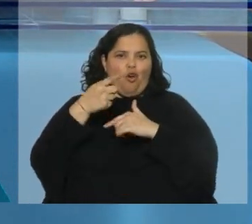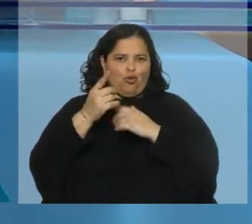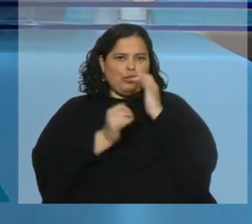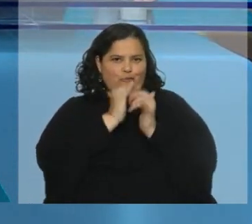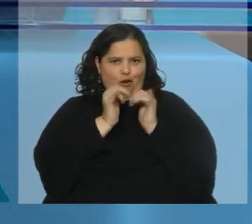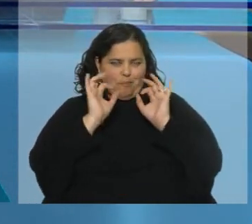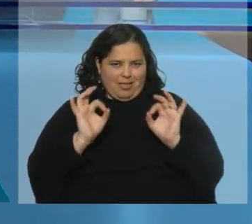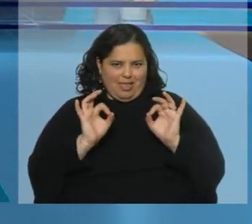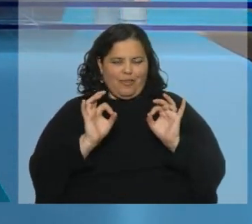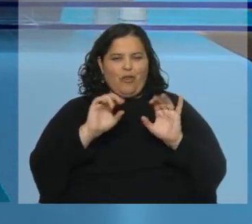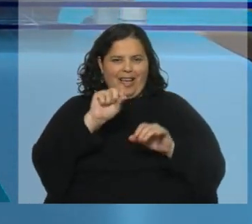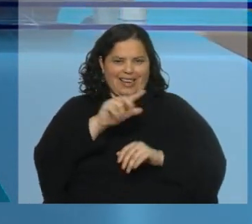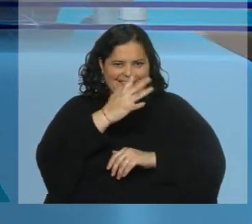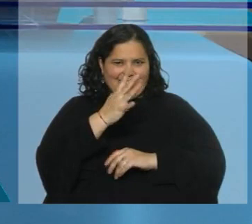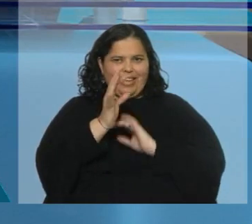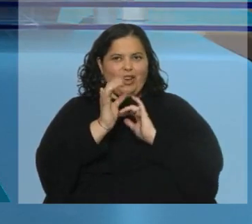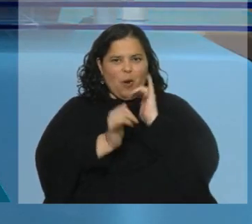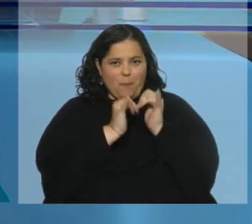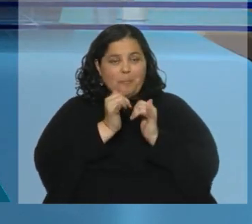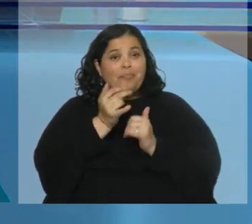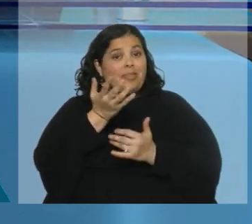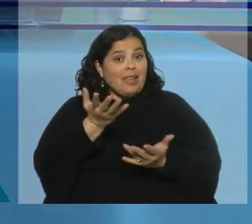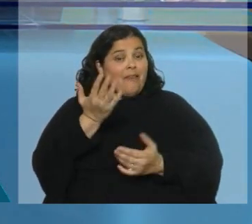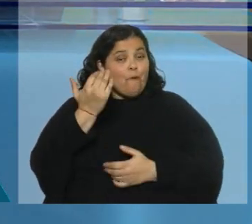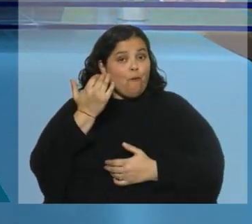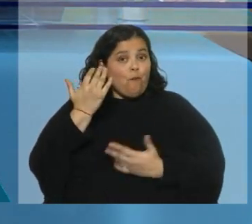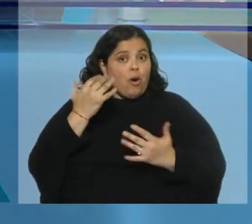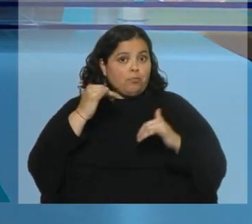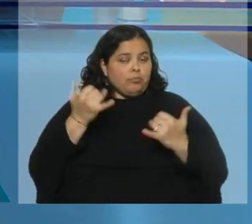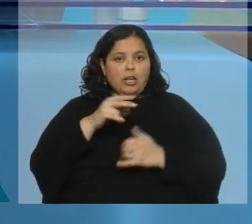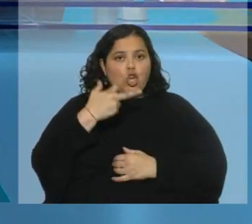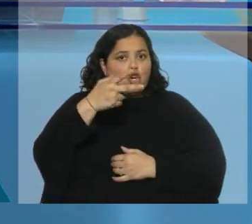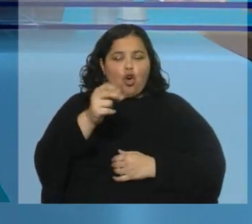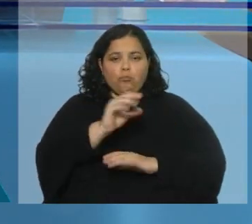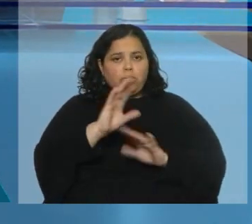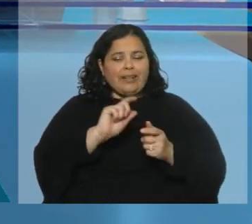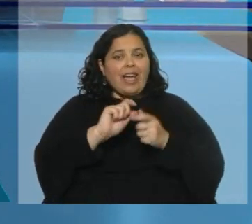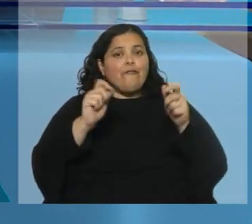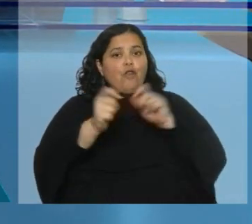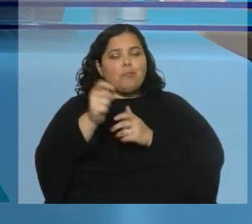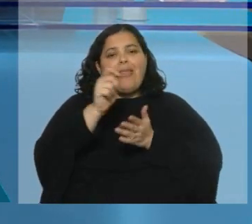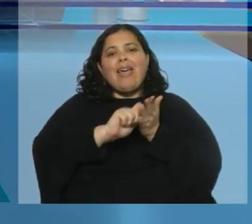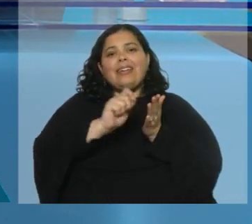informativas de Canal 5. Fue contundente el no a la reforma del texto